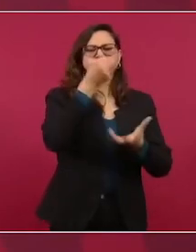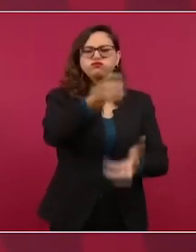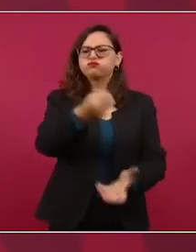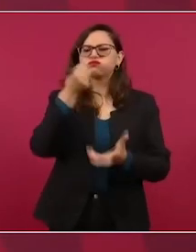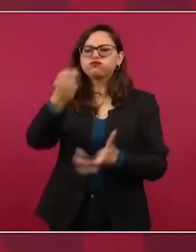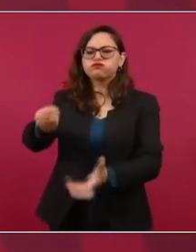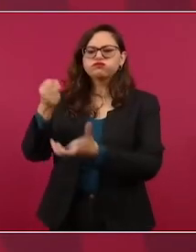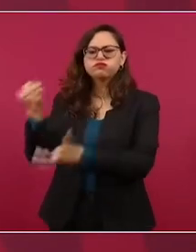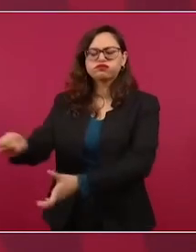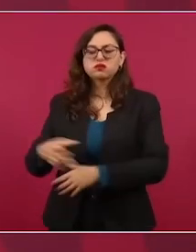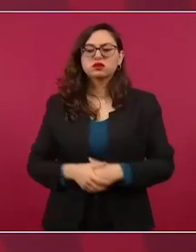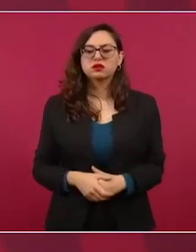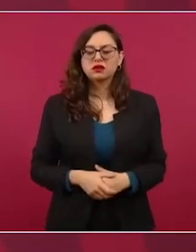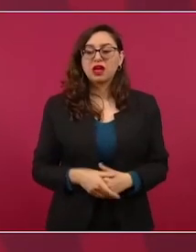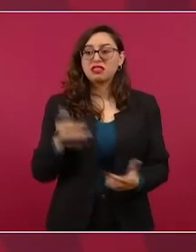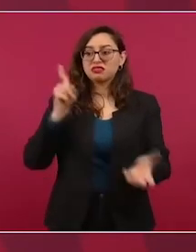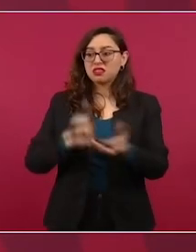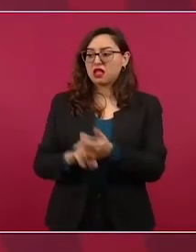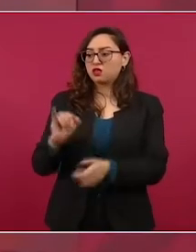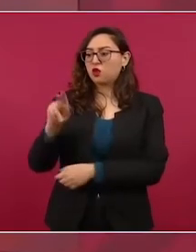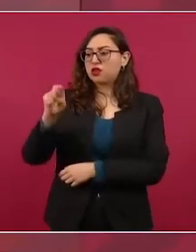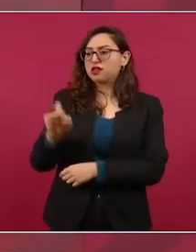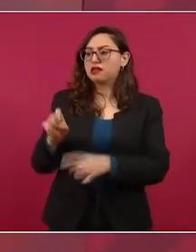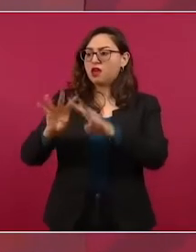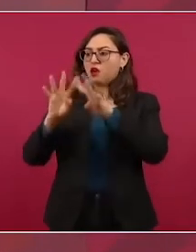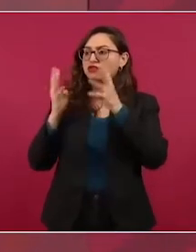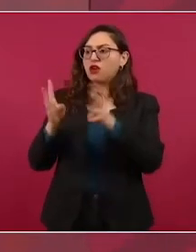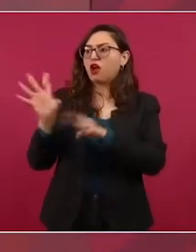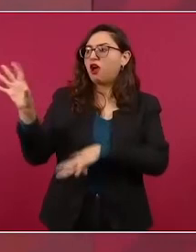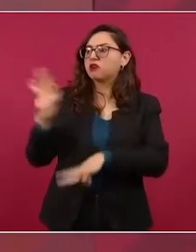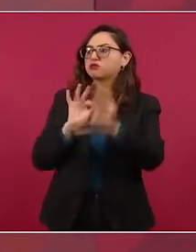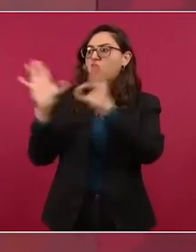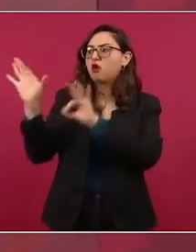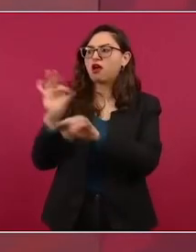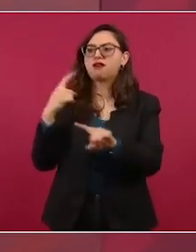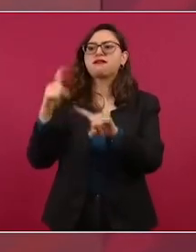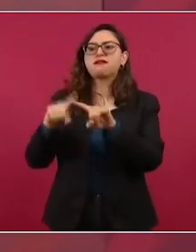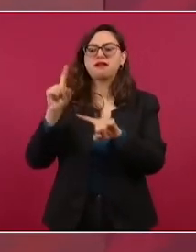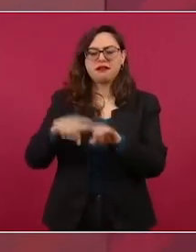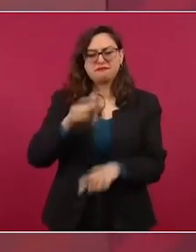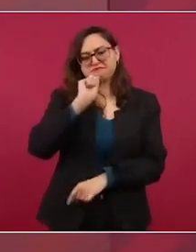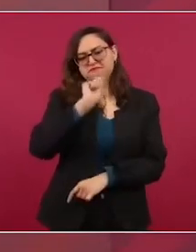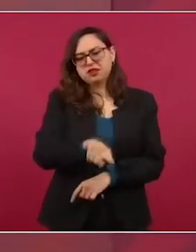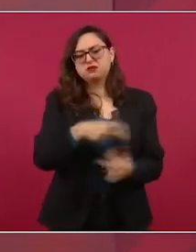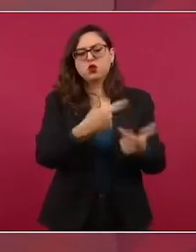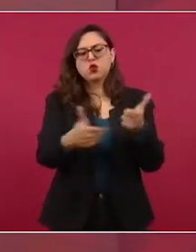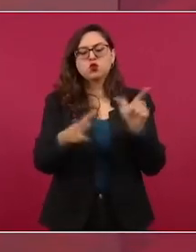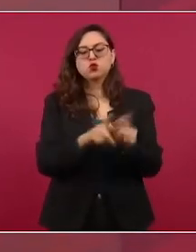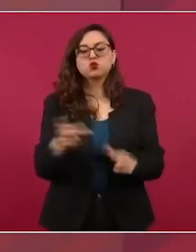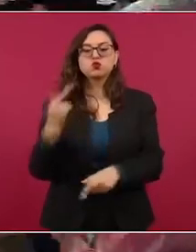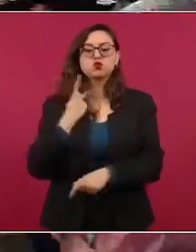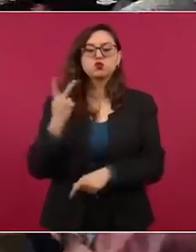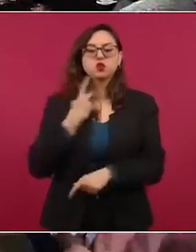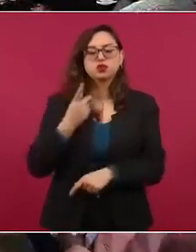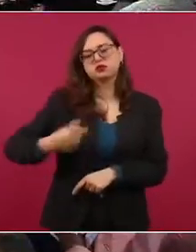partidos nombrando, sobre todo los partidos